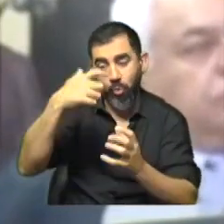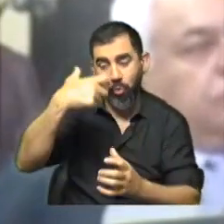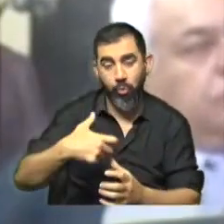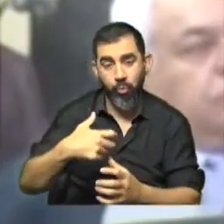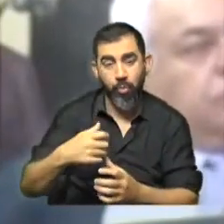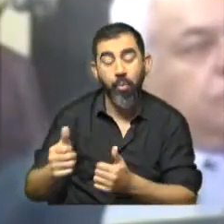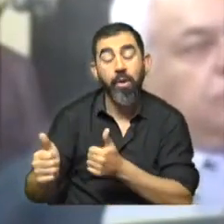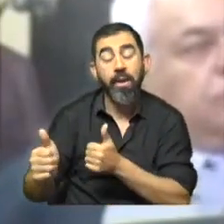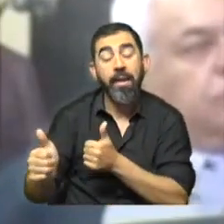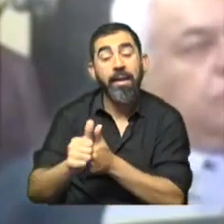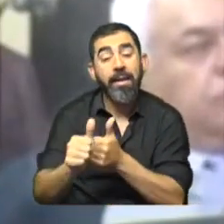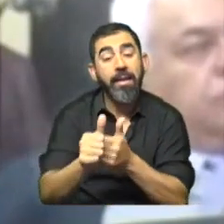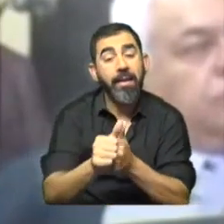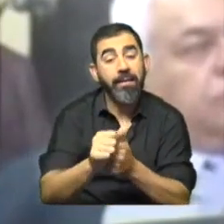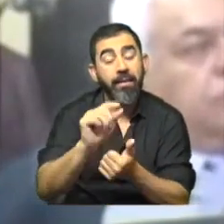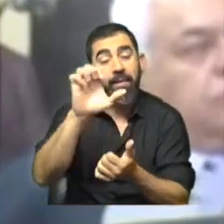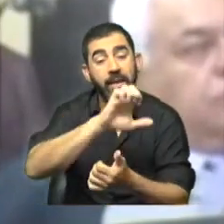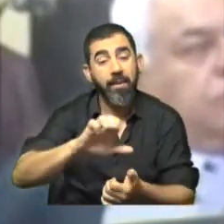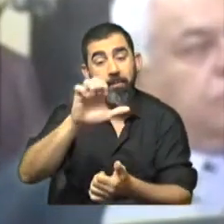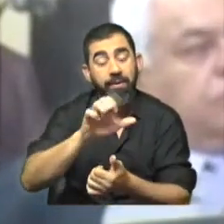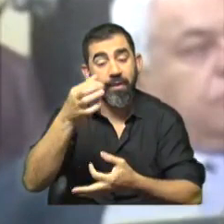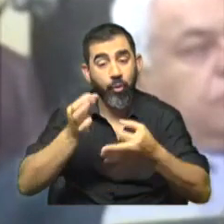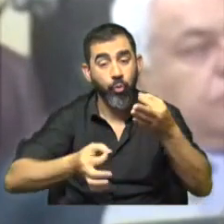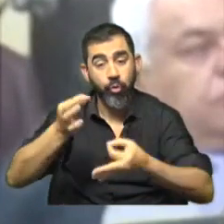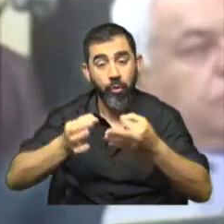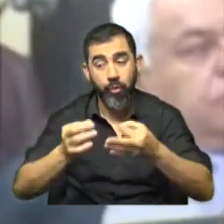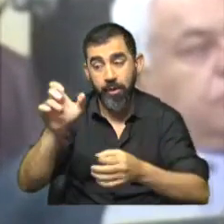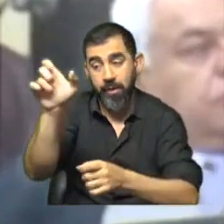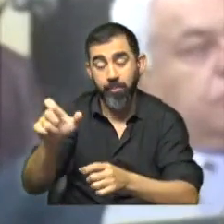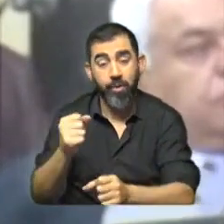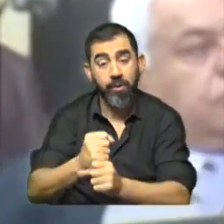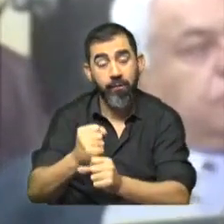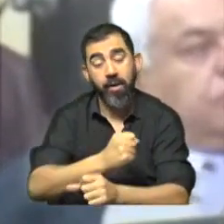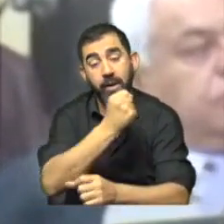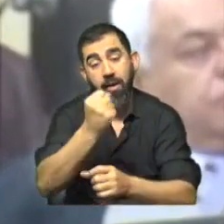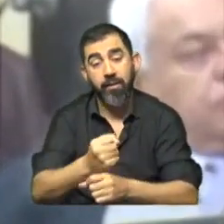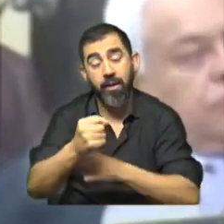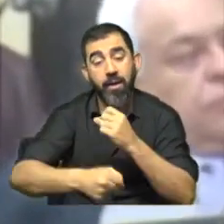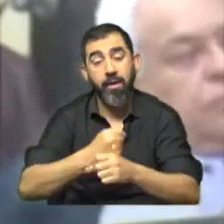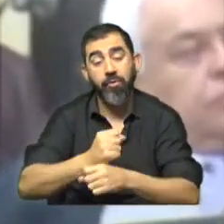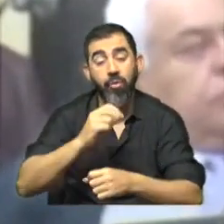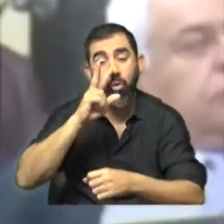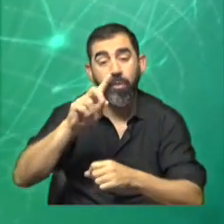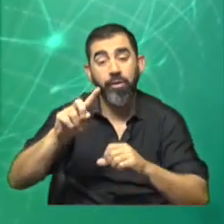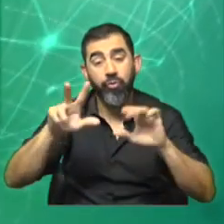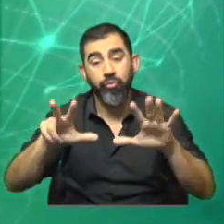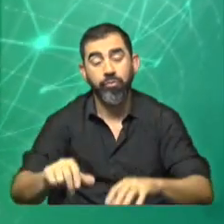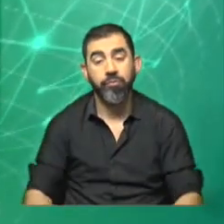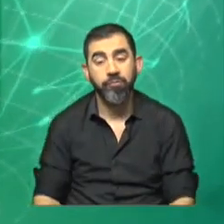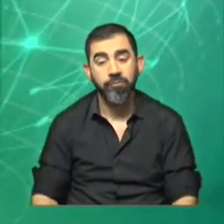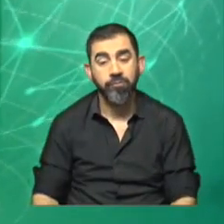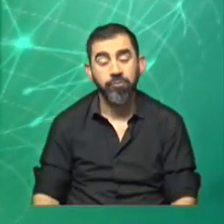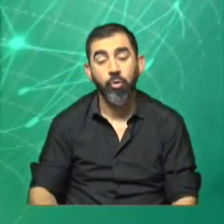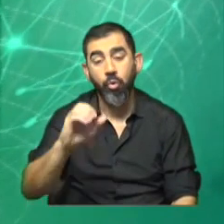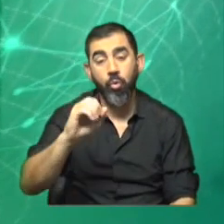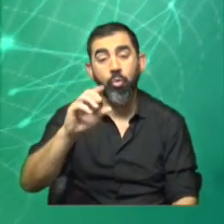cliente de la firma de contadores en la que trabajaba hasta el año 2018. Y Odebrecht